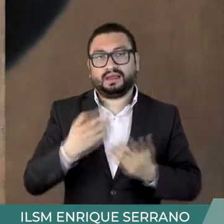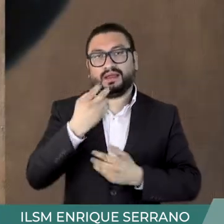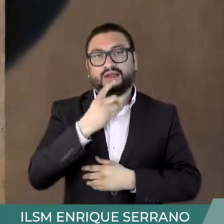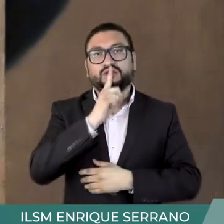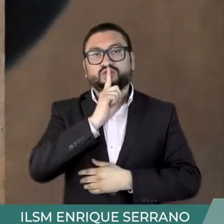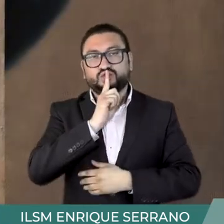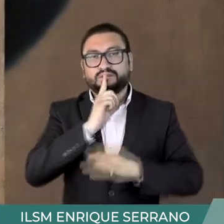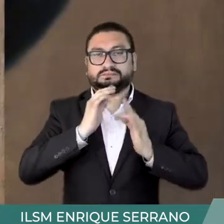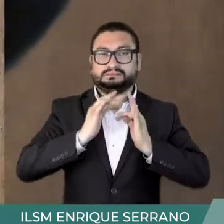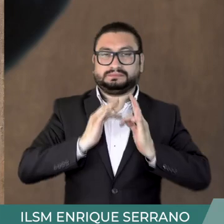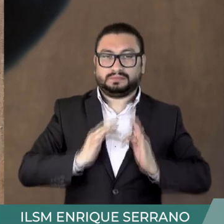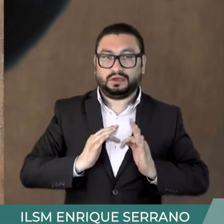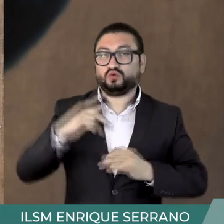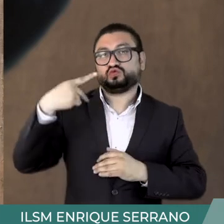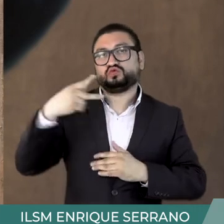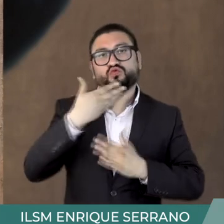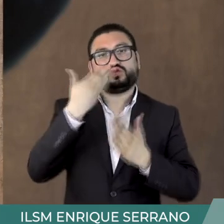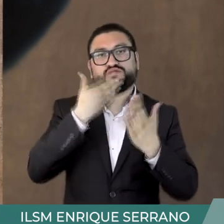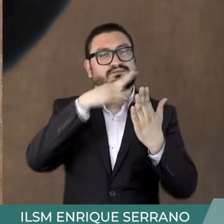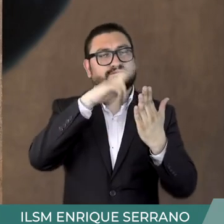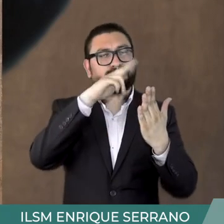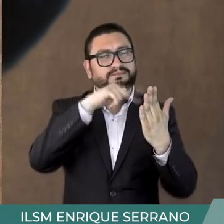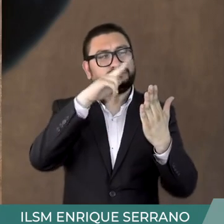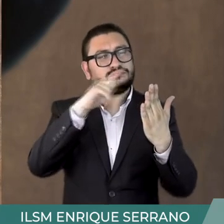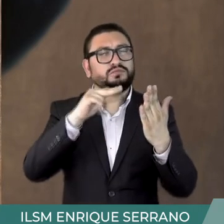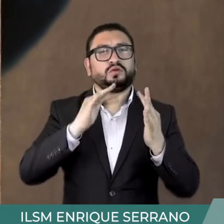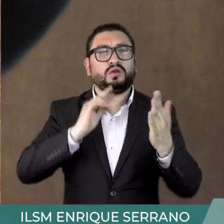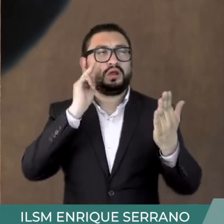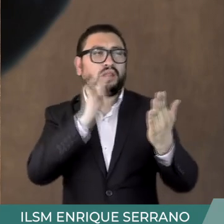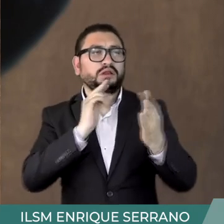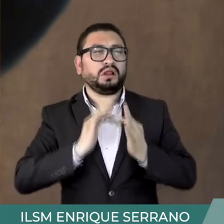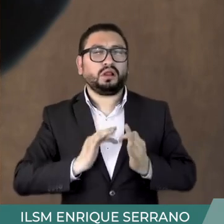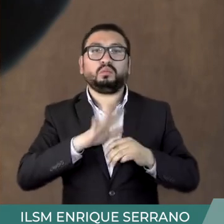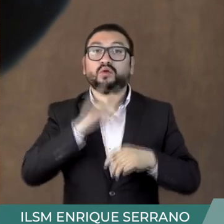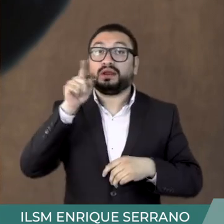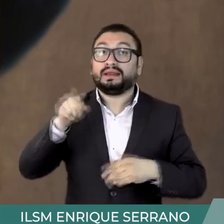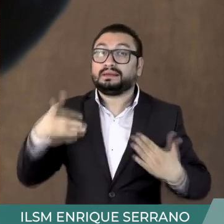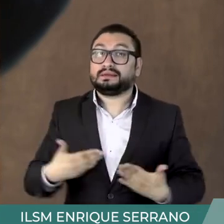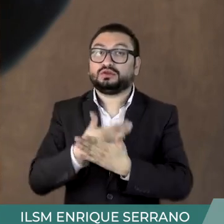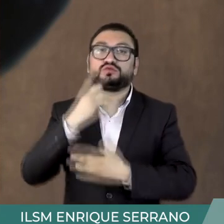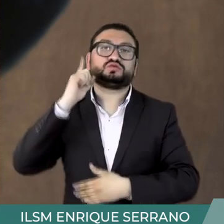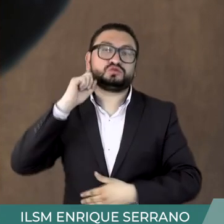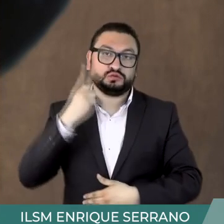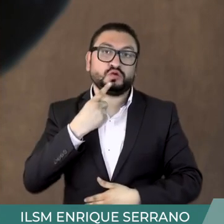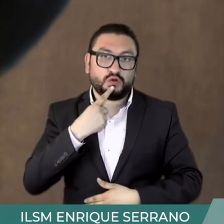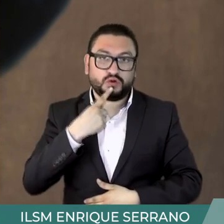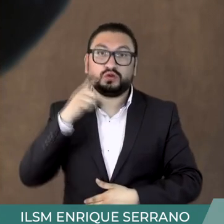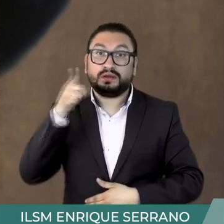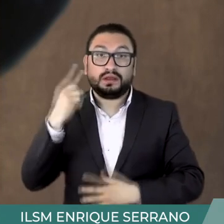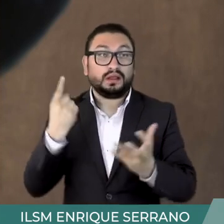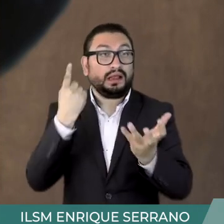Precisamente el silencio y la tranquilidad son una constante en su producción artística, debido a que nació sordo, lo que hizo que se